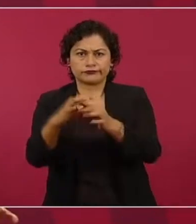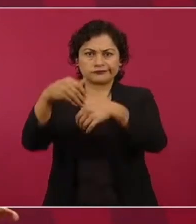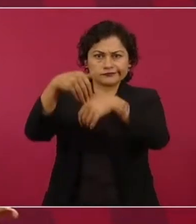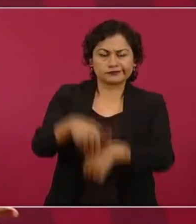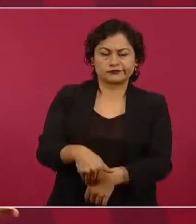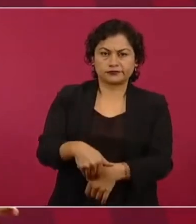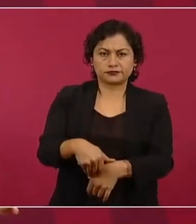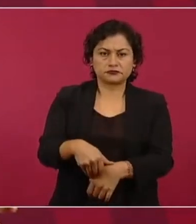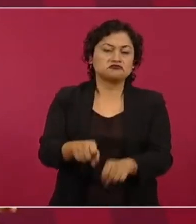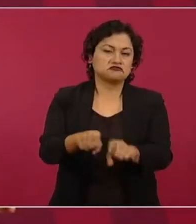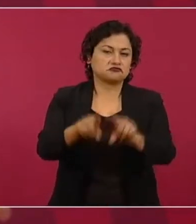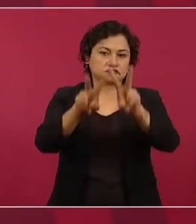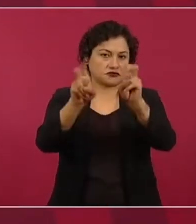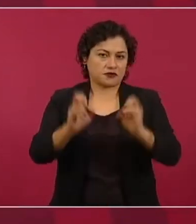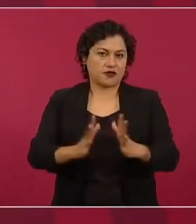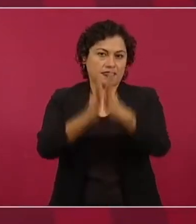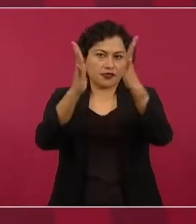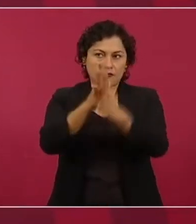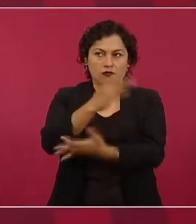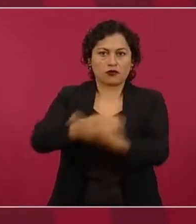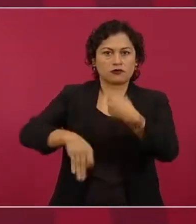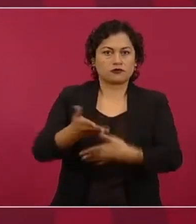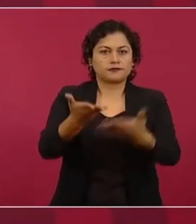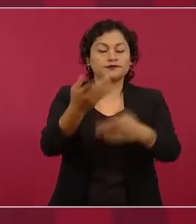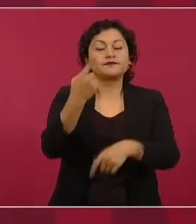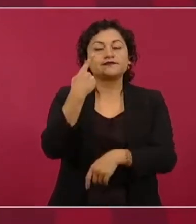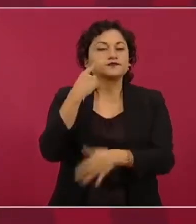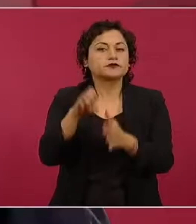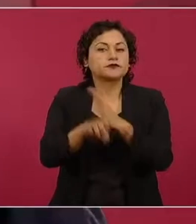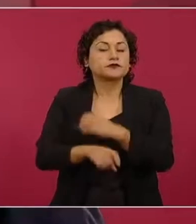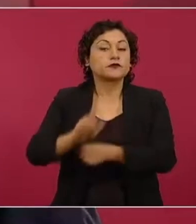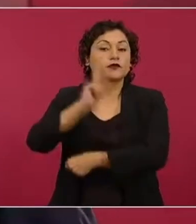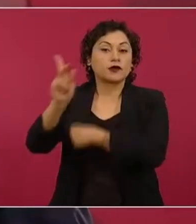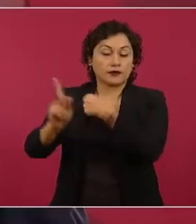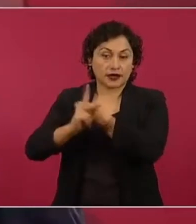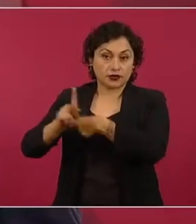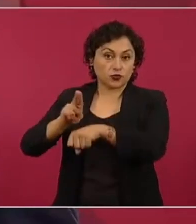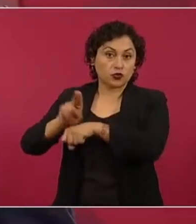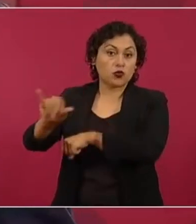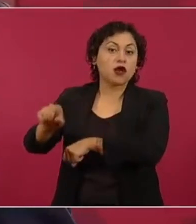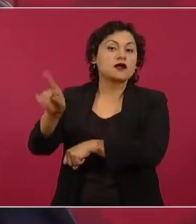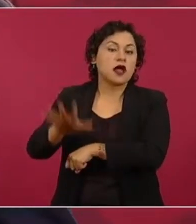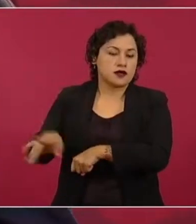Ayer hubieron elecciones en Uruguay, hubo un referéndum